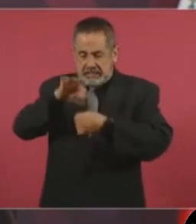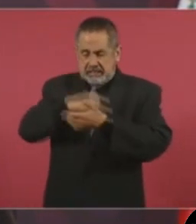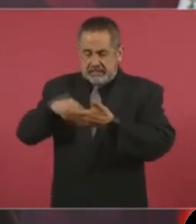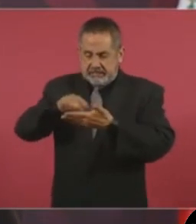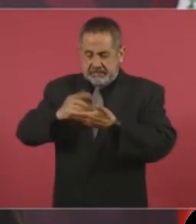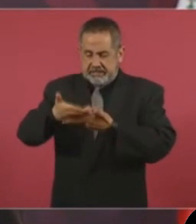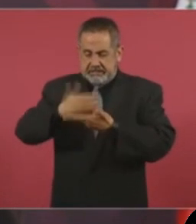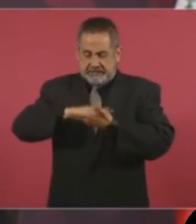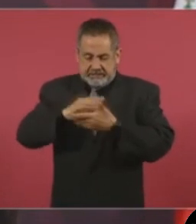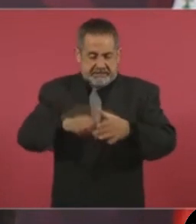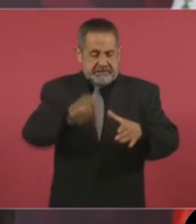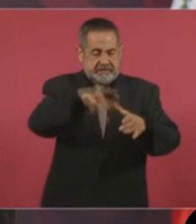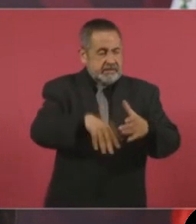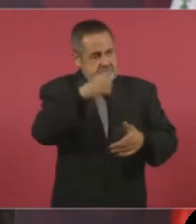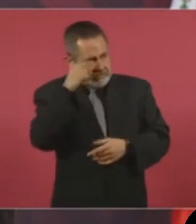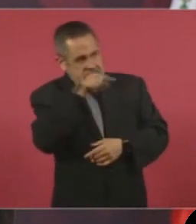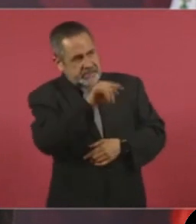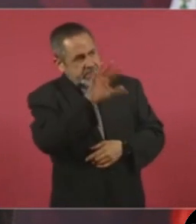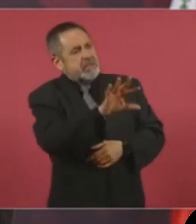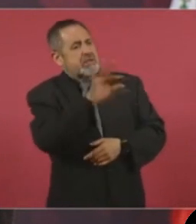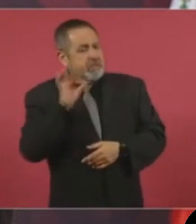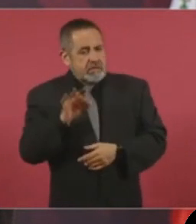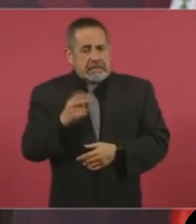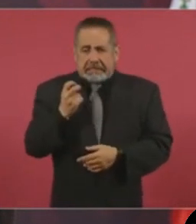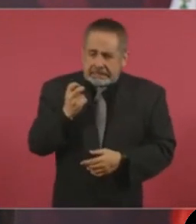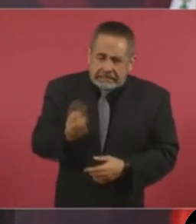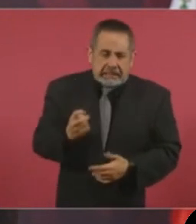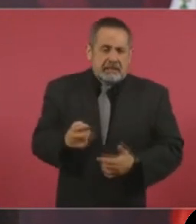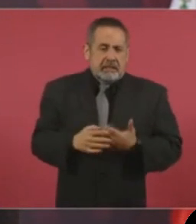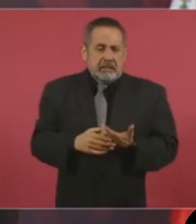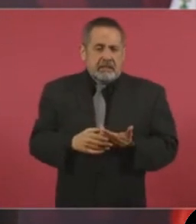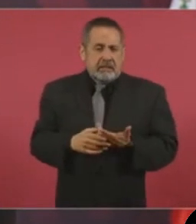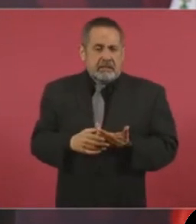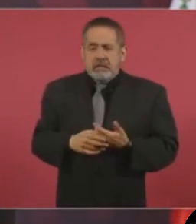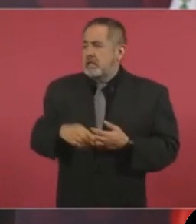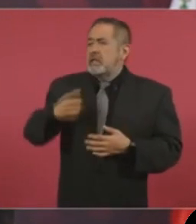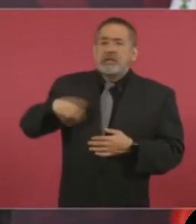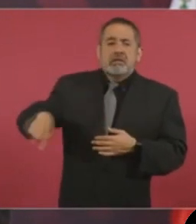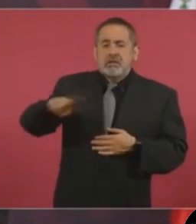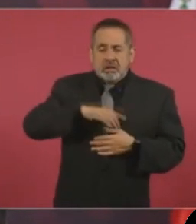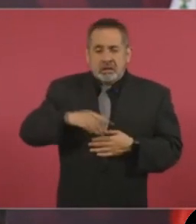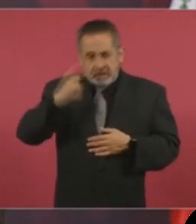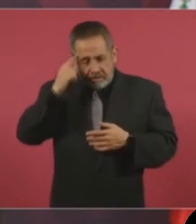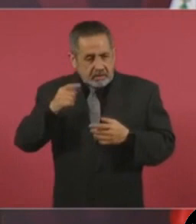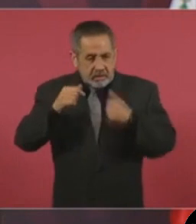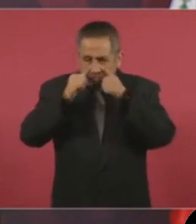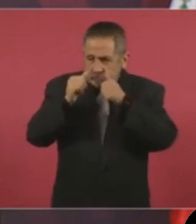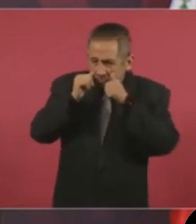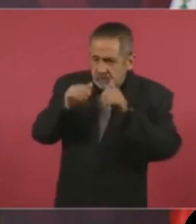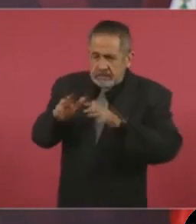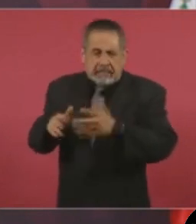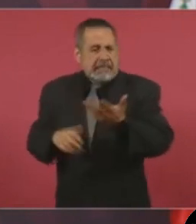para que se atienda a la gente,